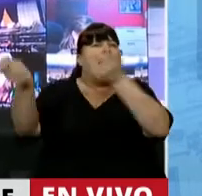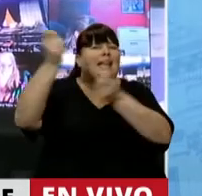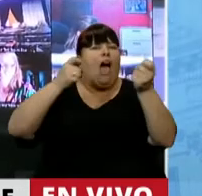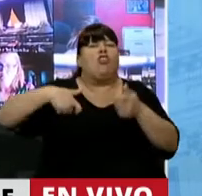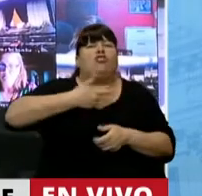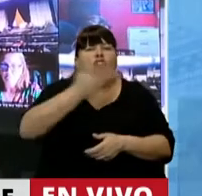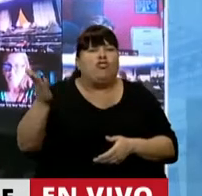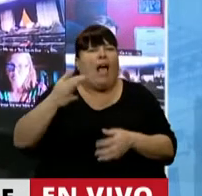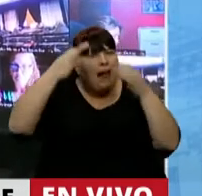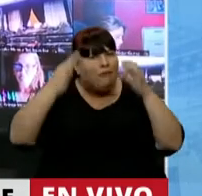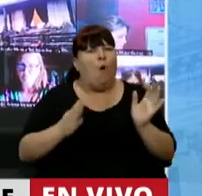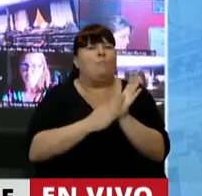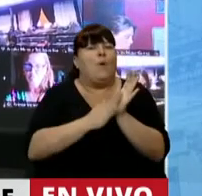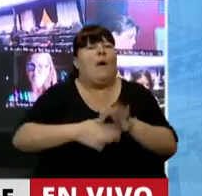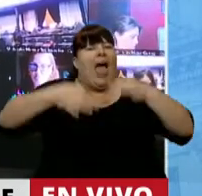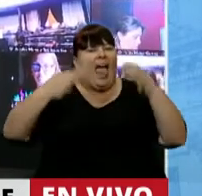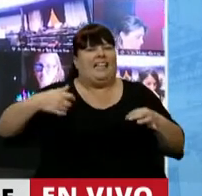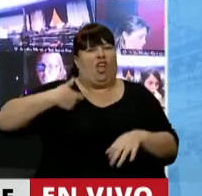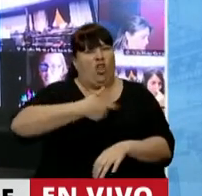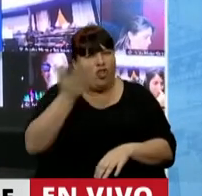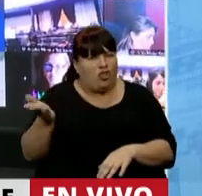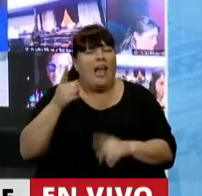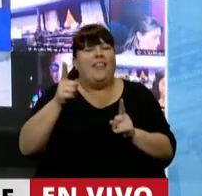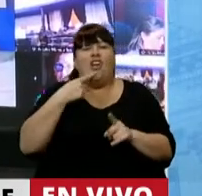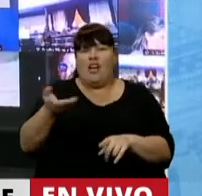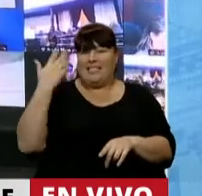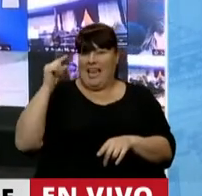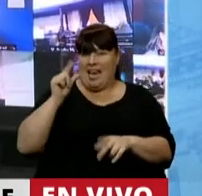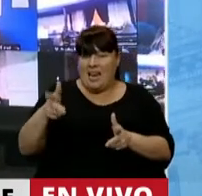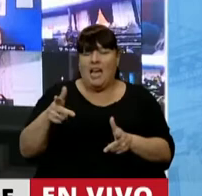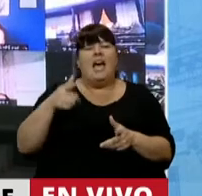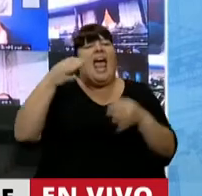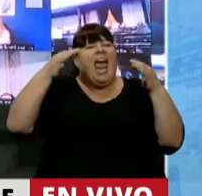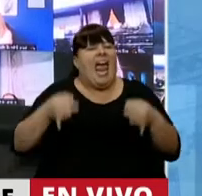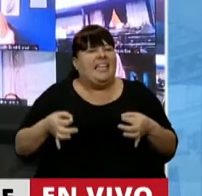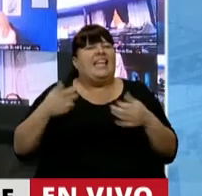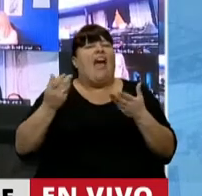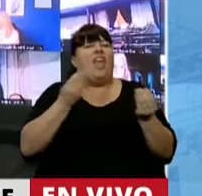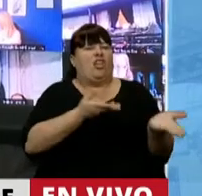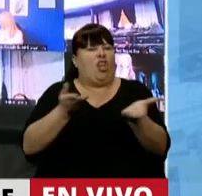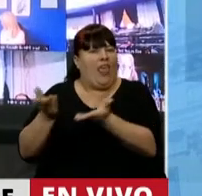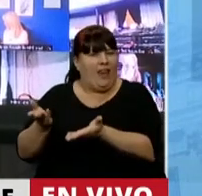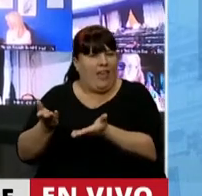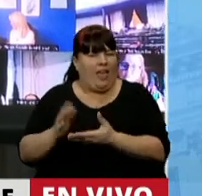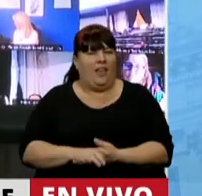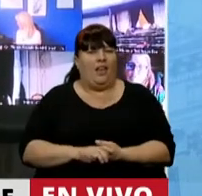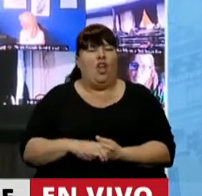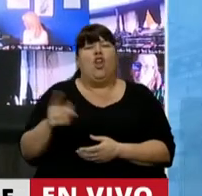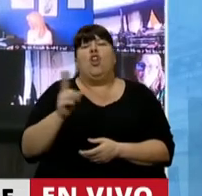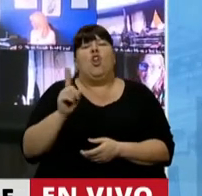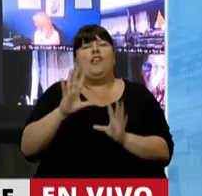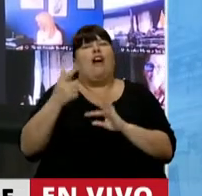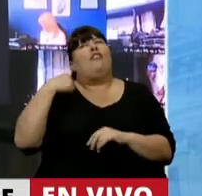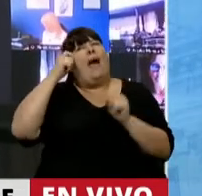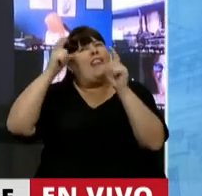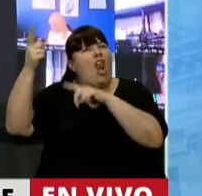social fundada en la ética social y como se dijo hace recién acá, de la ética de la solidaridad. No es un motivo